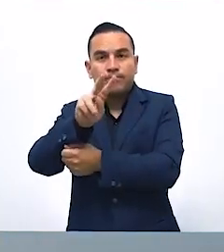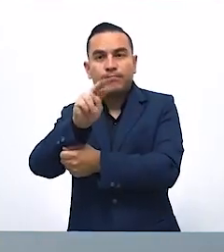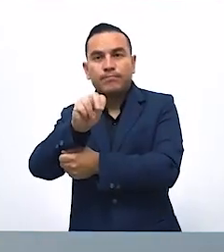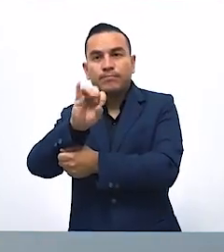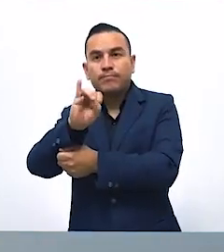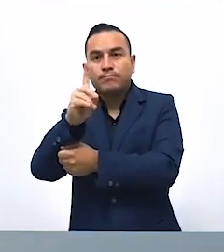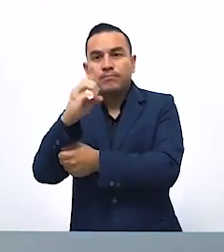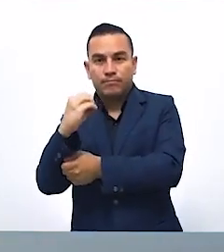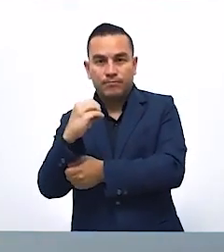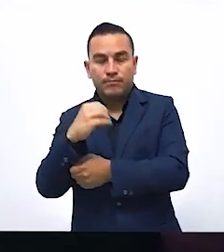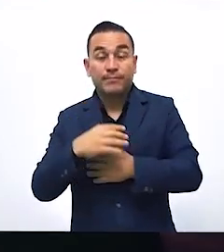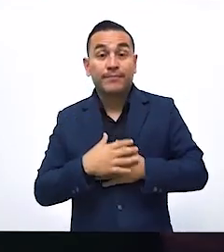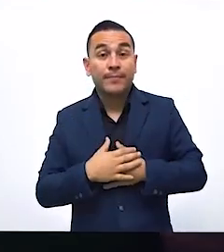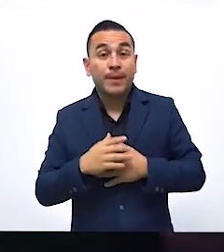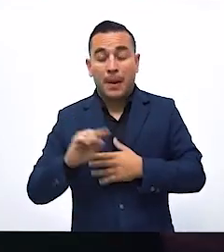Nido.